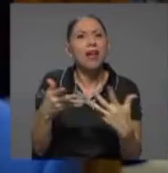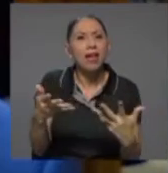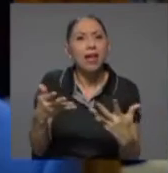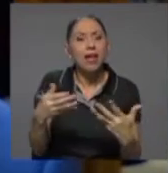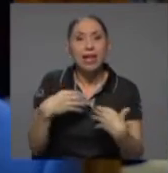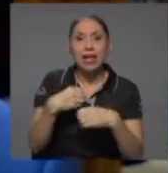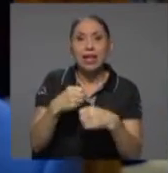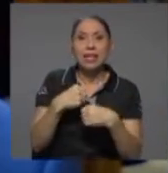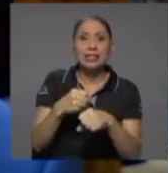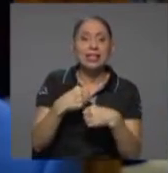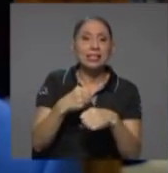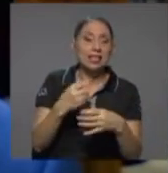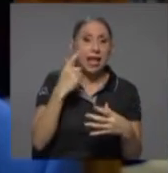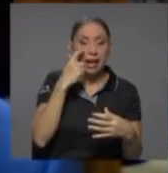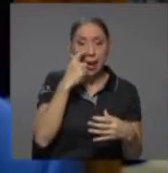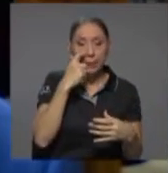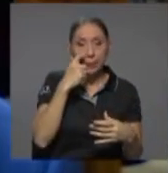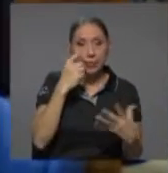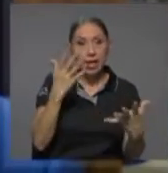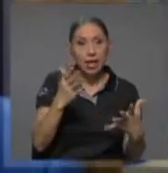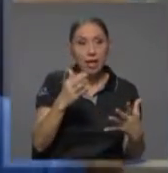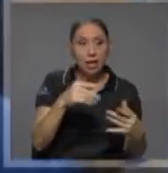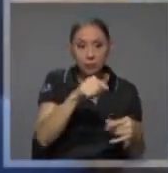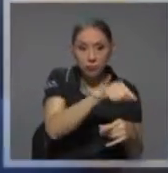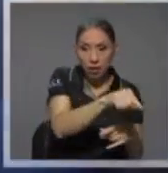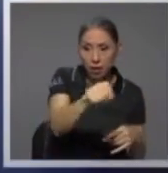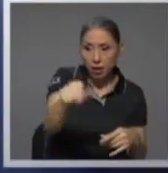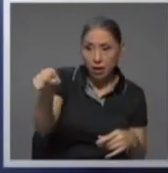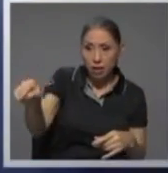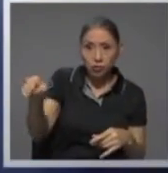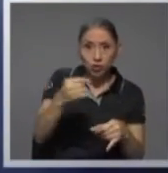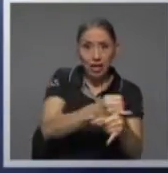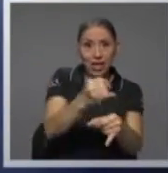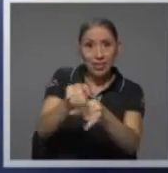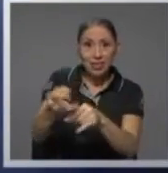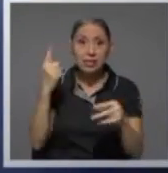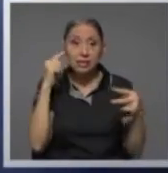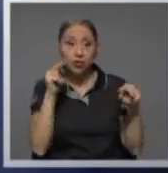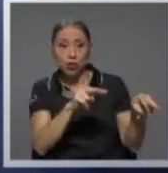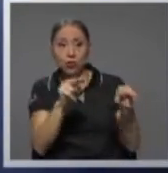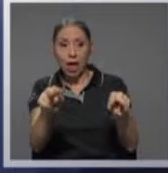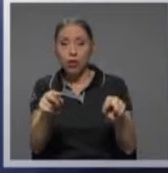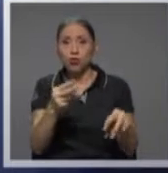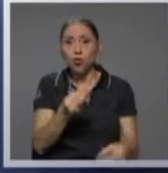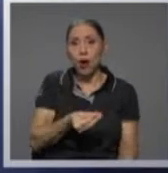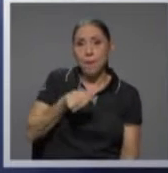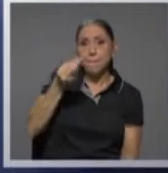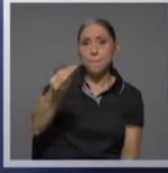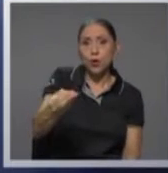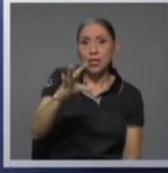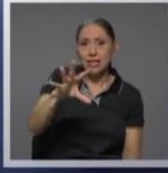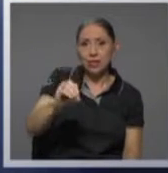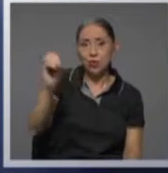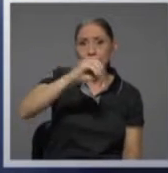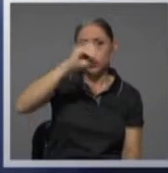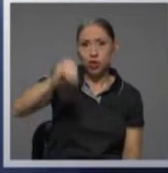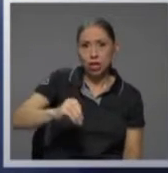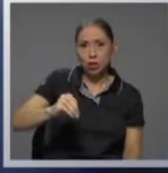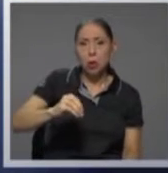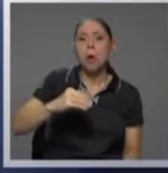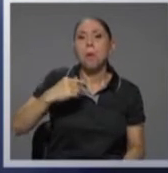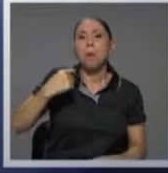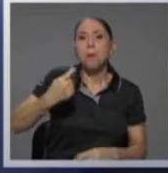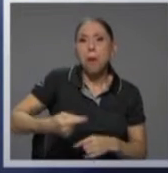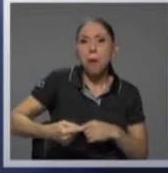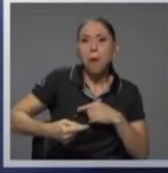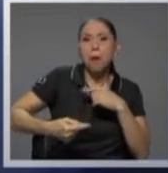aporte por parte de los entes regulados del 50% y llegar ahí en una forma gradual. Entonces, año con año se va